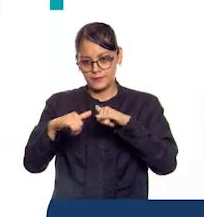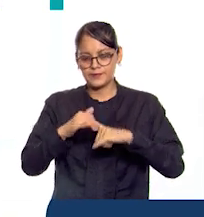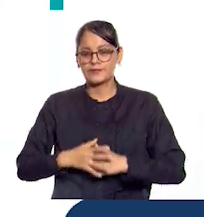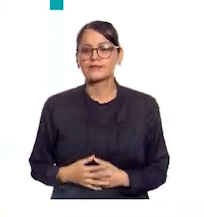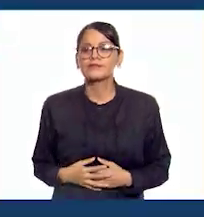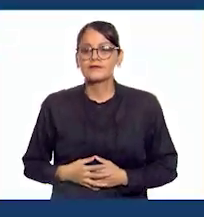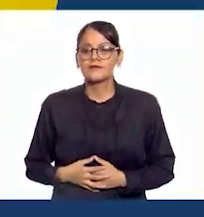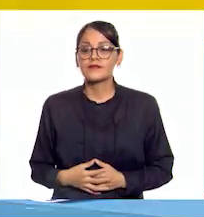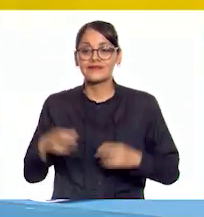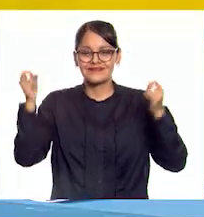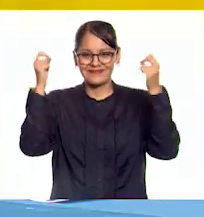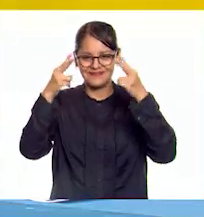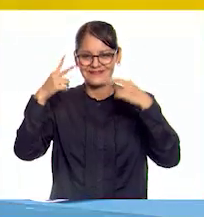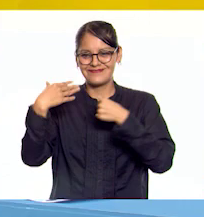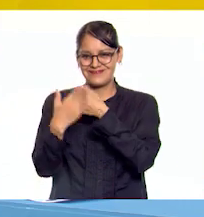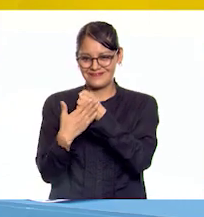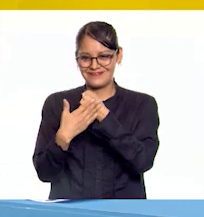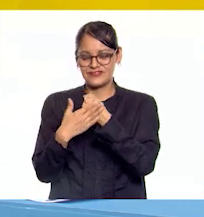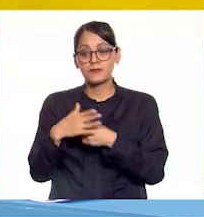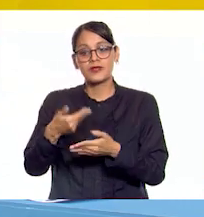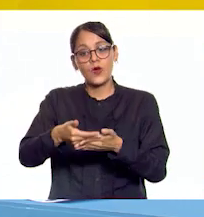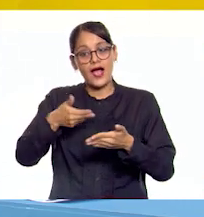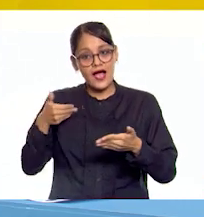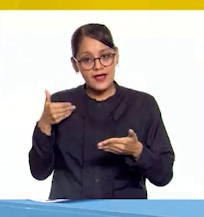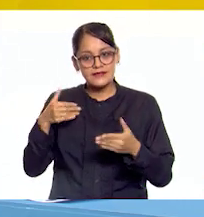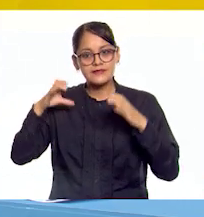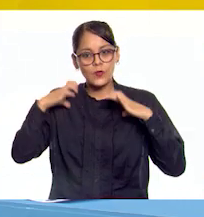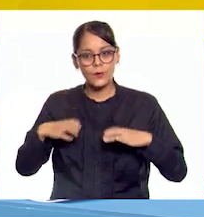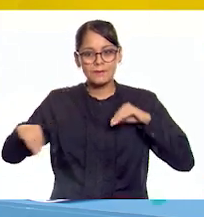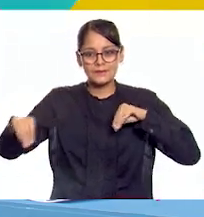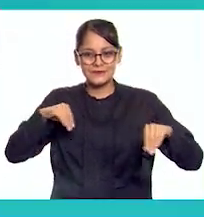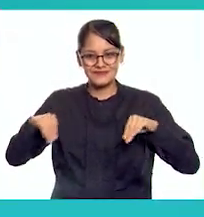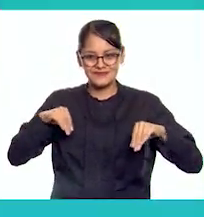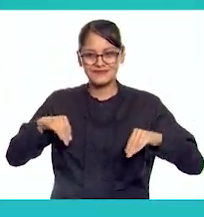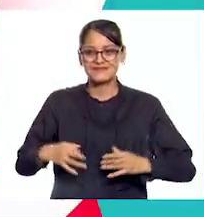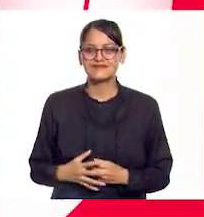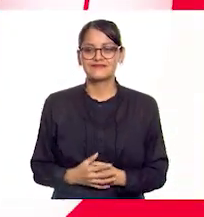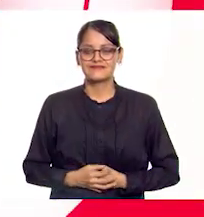Nos vemos en la próxima, pero antes a movernos un poco.